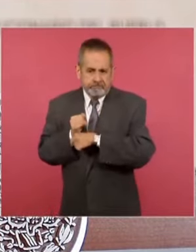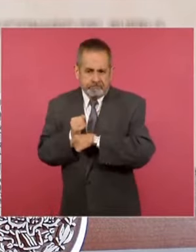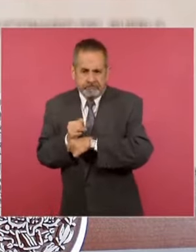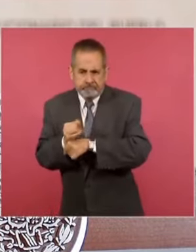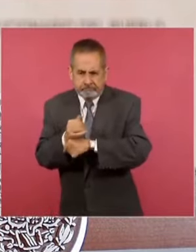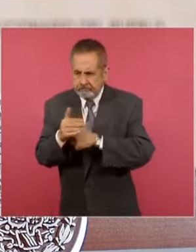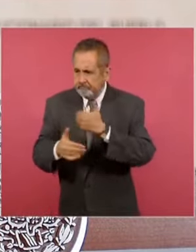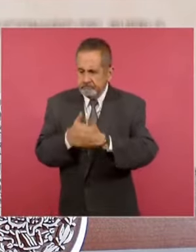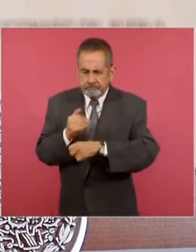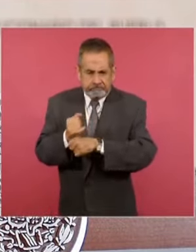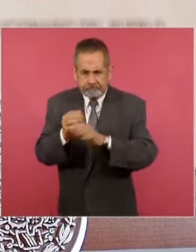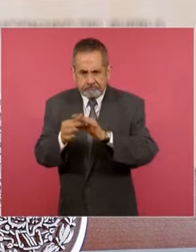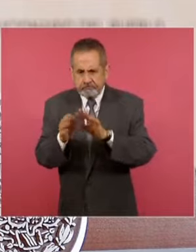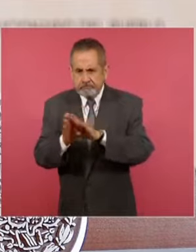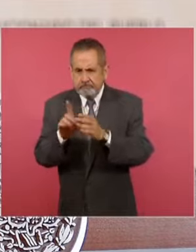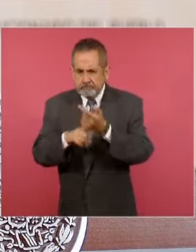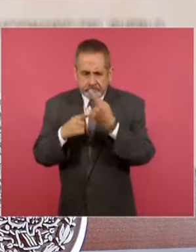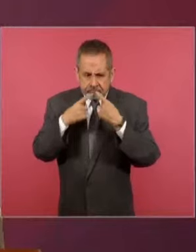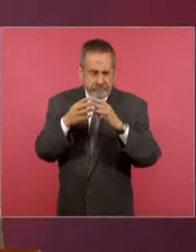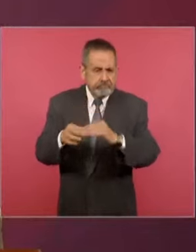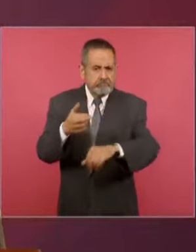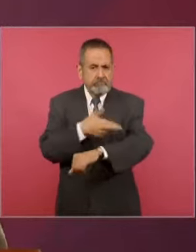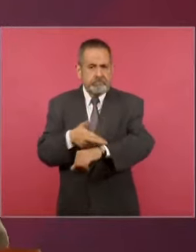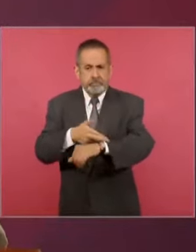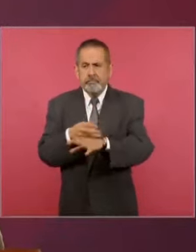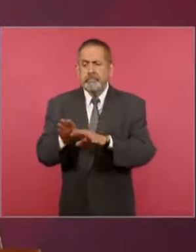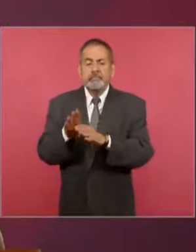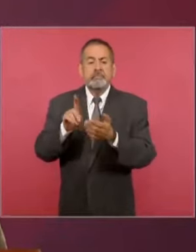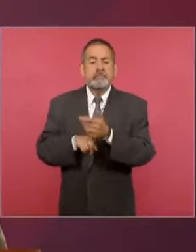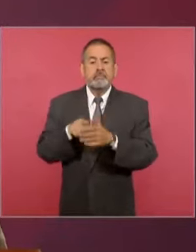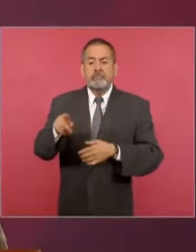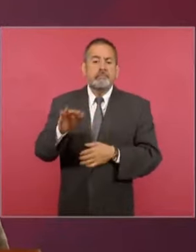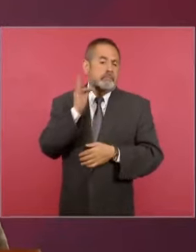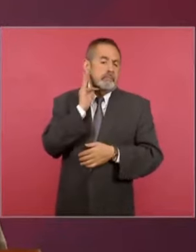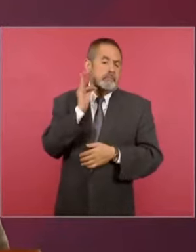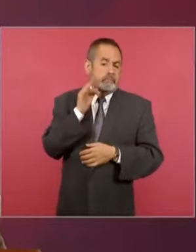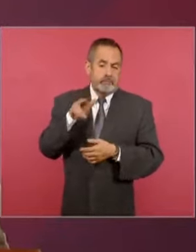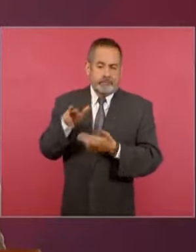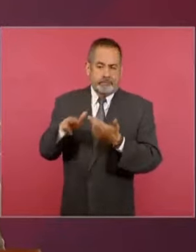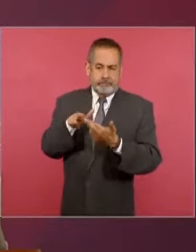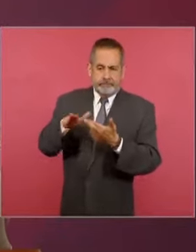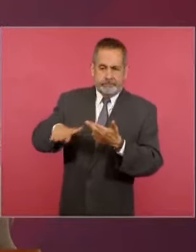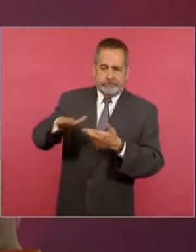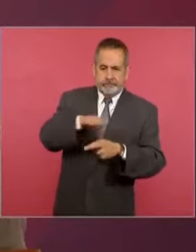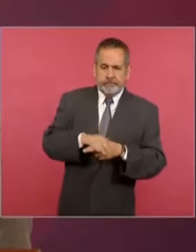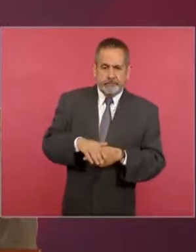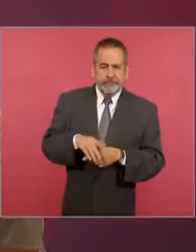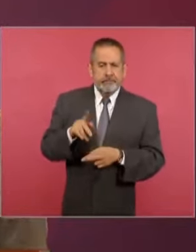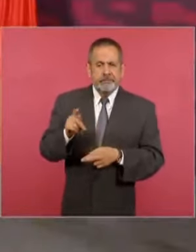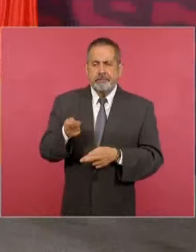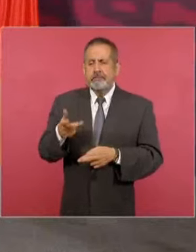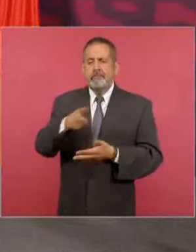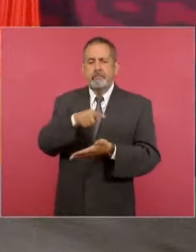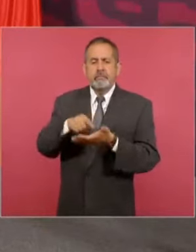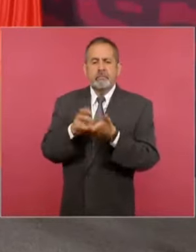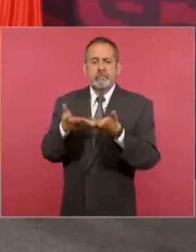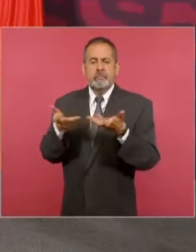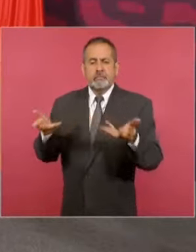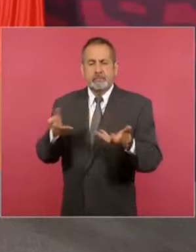investigación al respecto. Se trata del fiscal regional de Tierra Caliente.